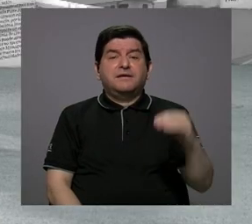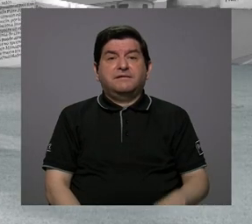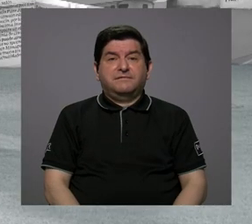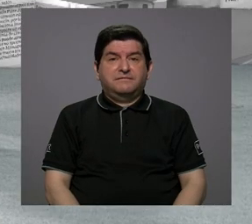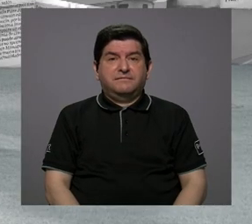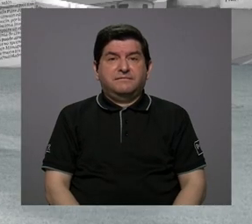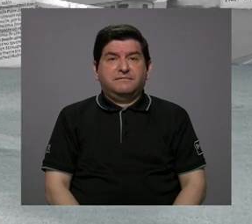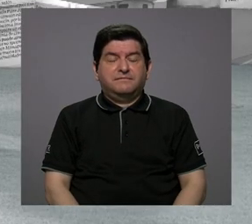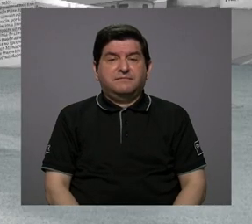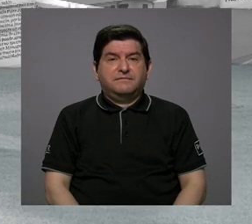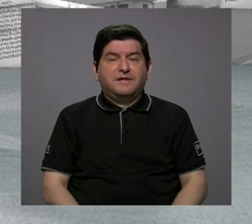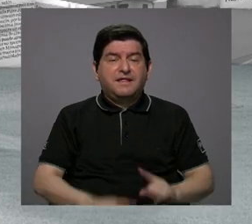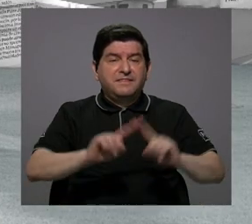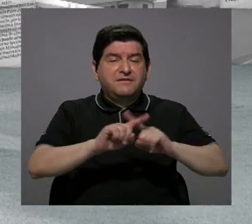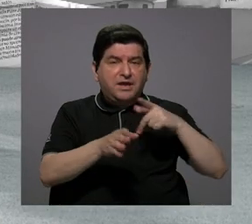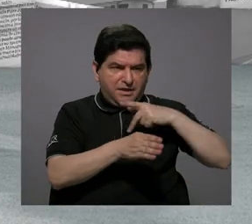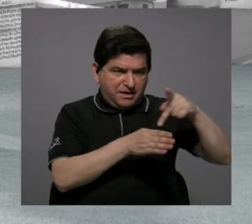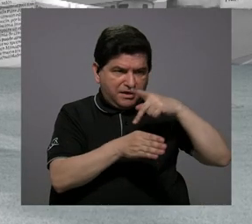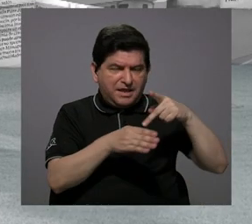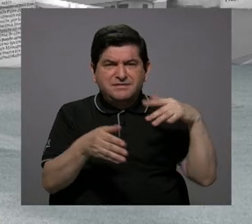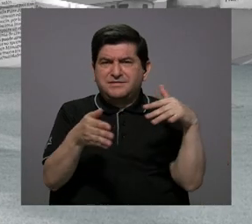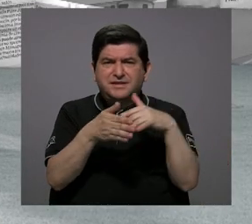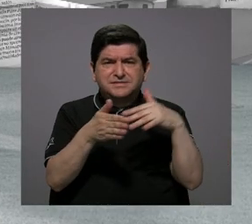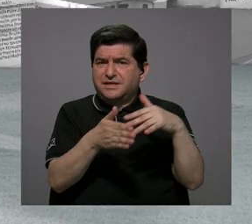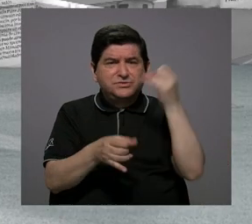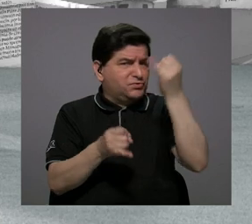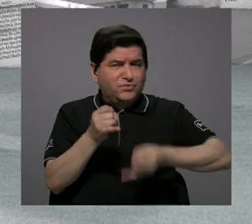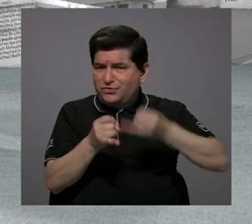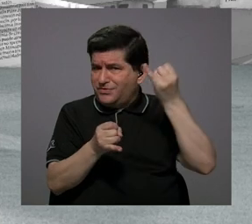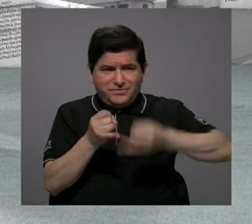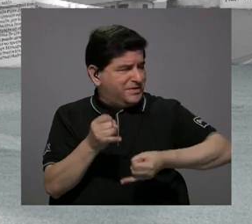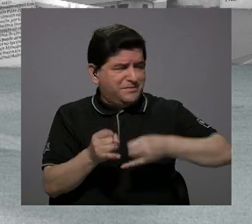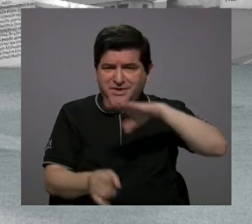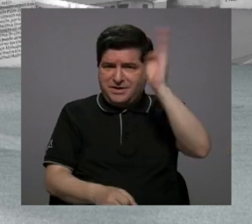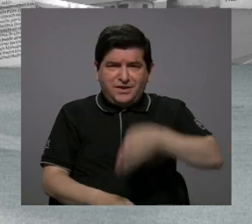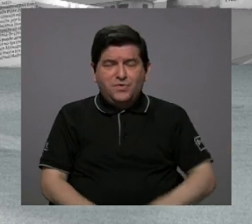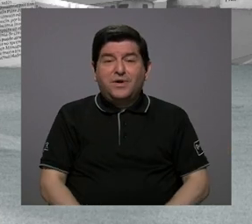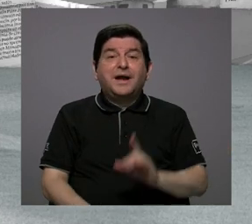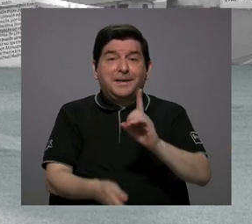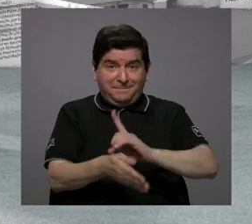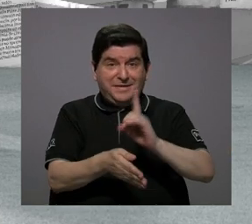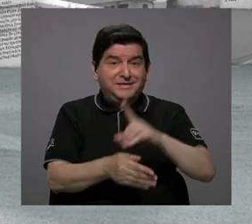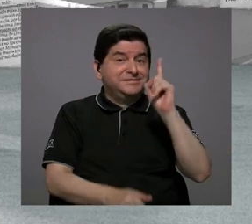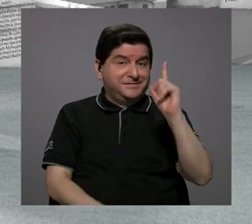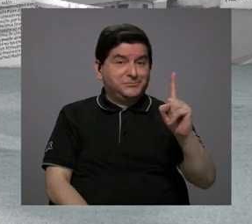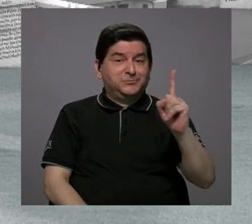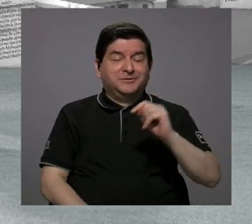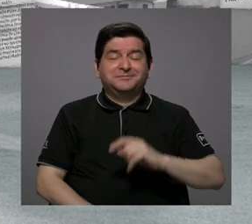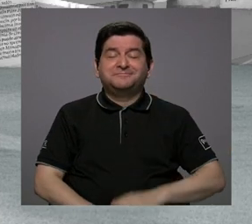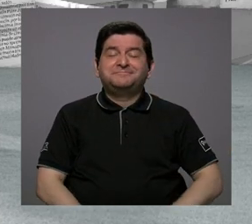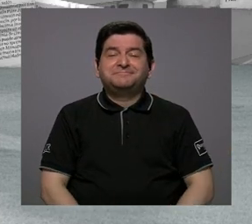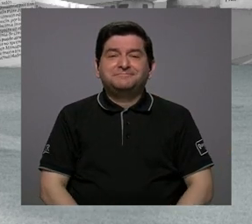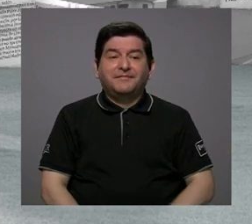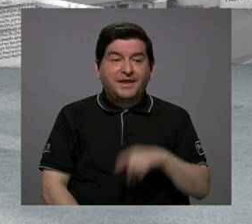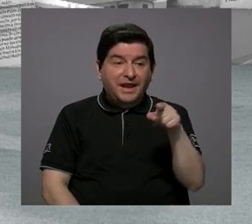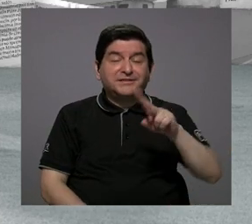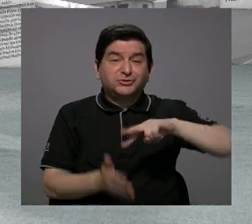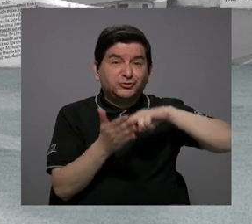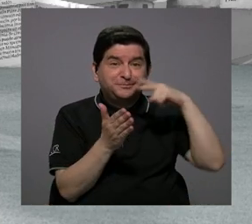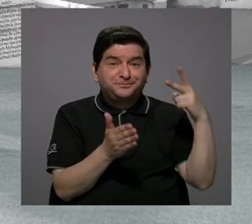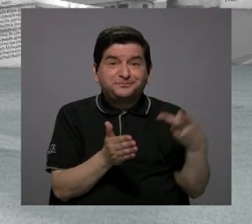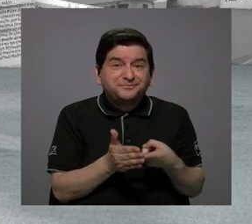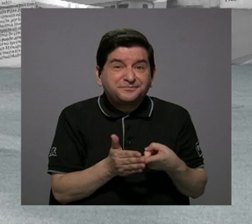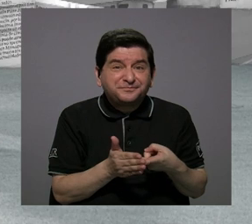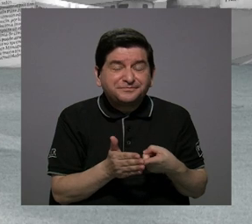ciertas profesiones que el estudio nunca termina, medicina es una de ellas, y esto está conllevando